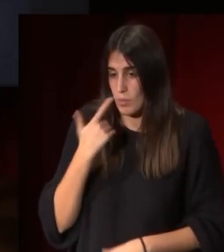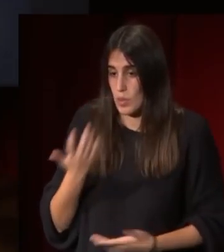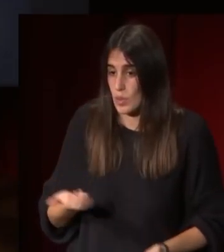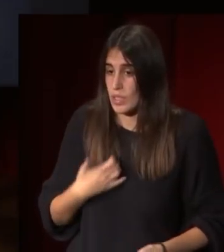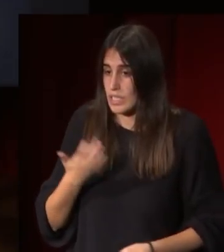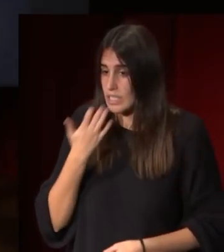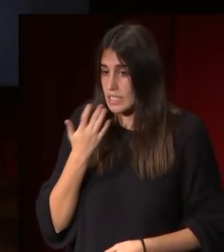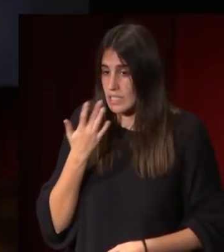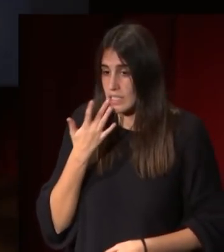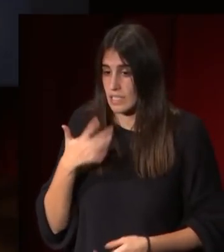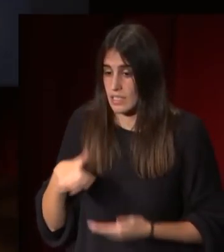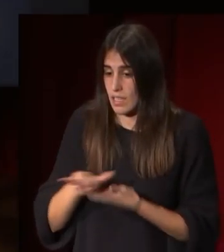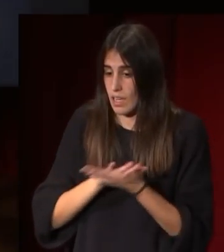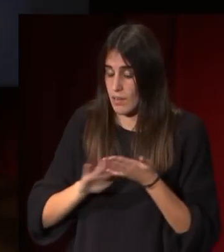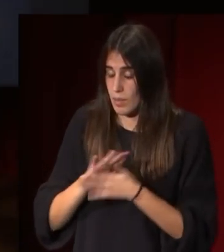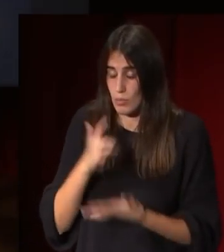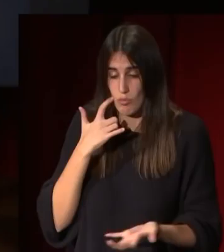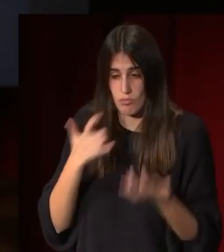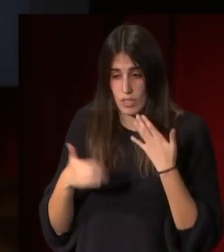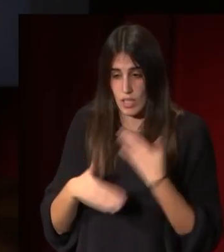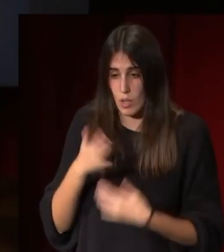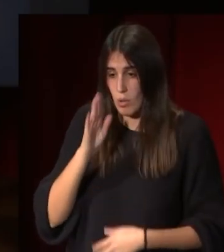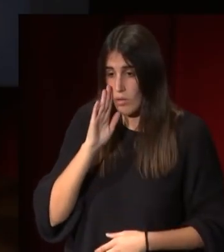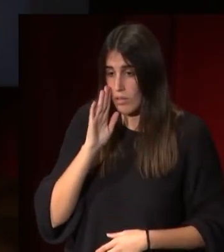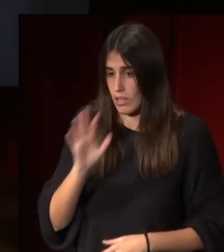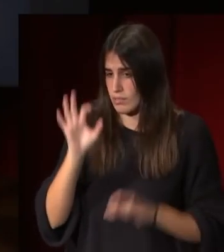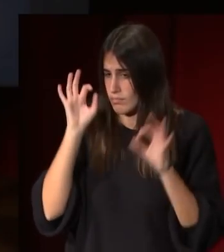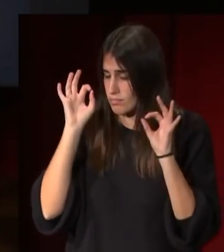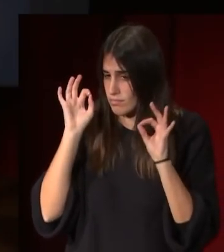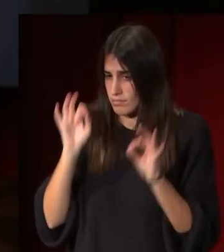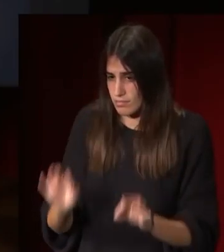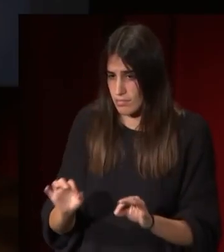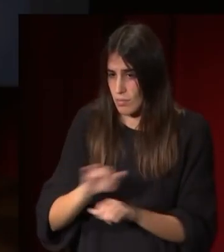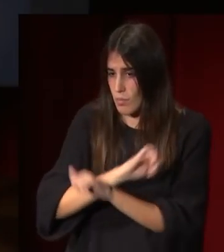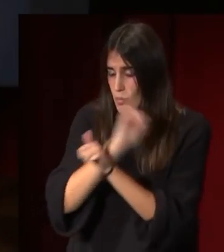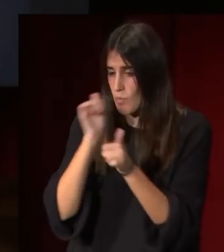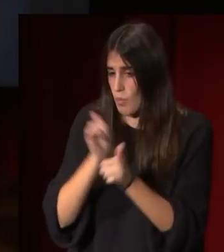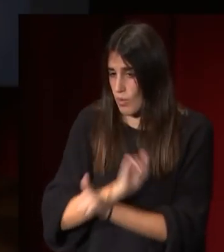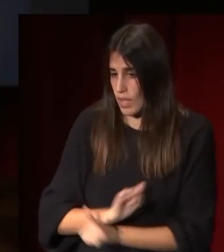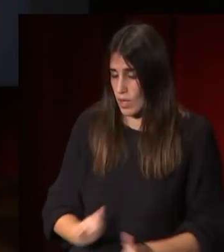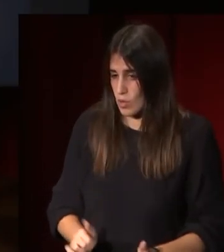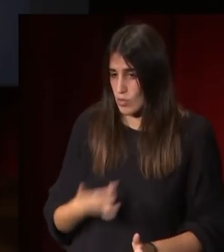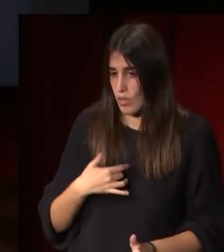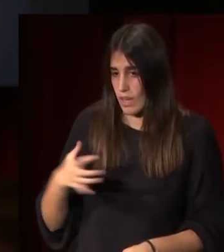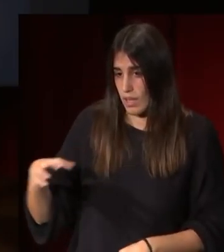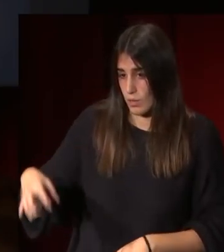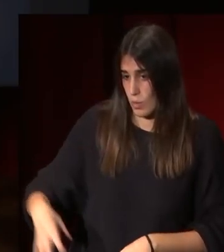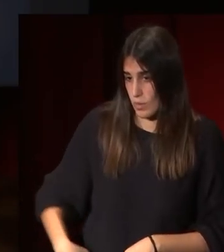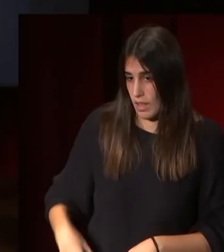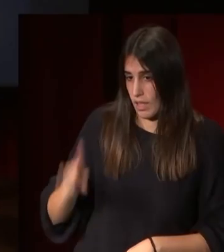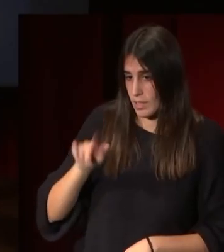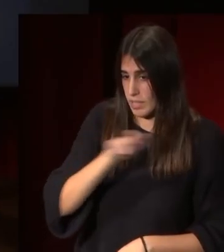a lo que tiene alrededor en el arte neoclásico en el fondo está respondiendo tanto a los modelos de la nobleza y de la